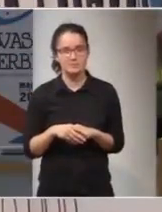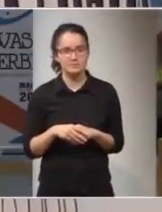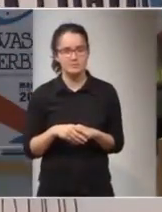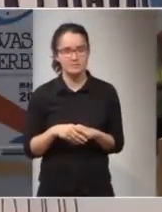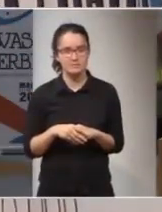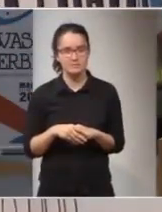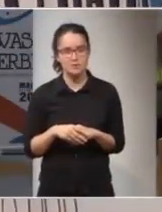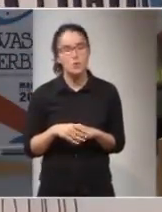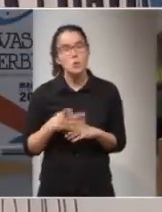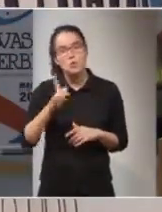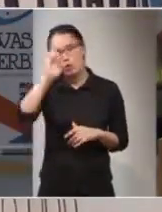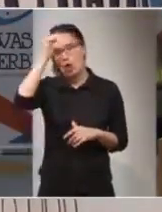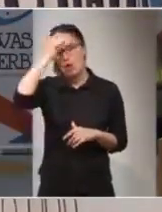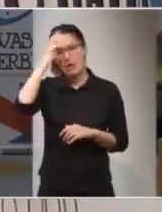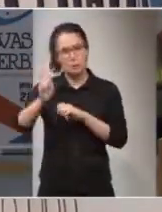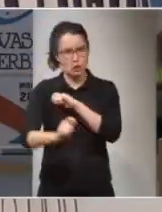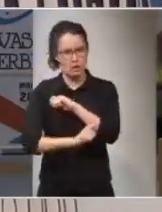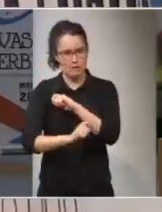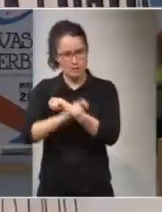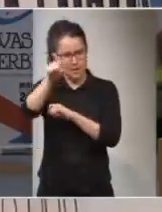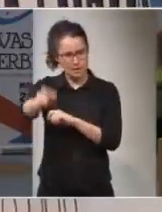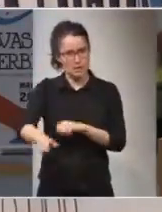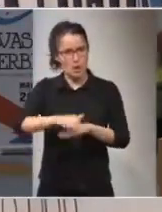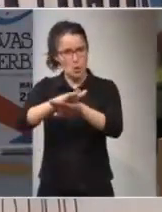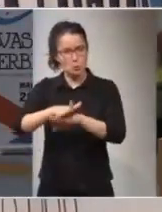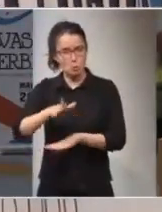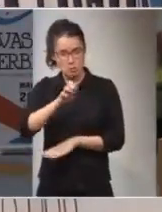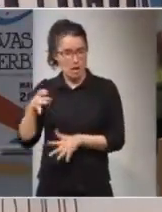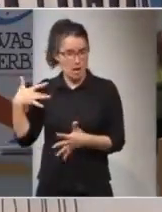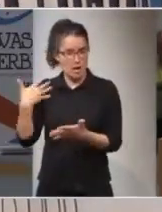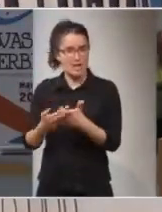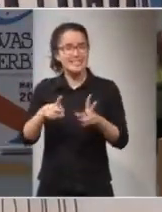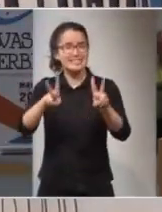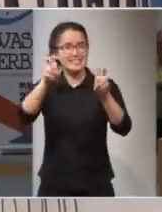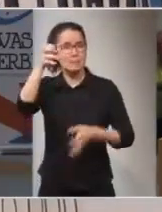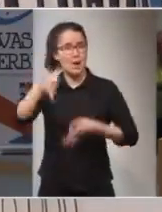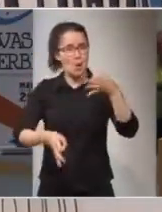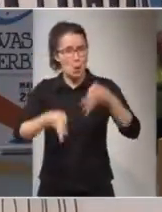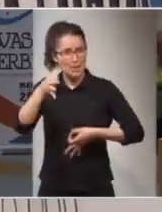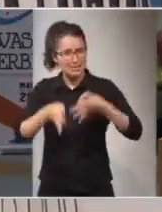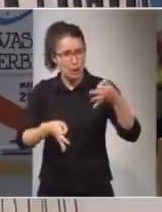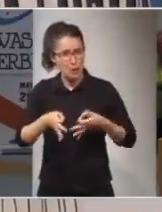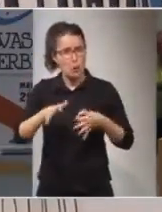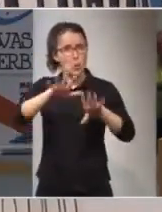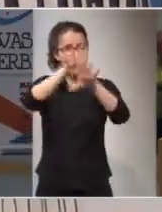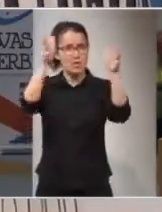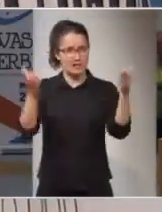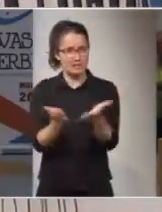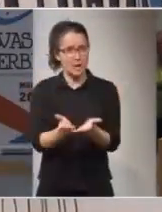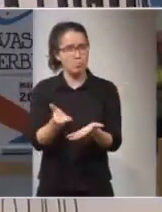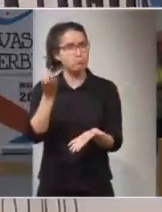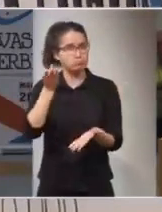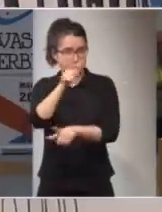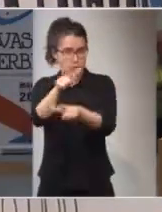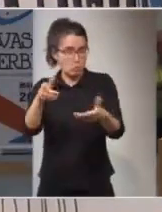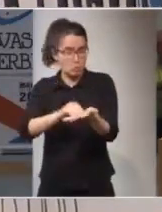Balthazar, un concepto clave para ti en los últimos años ha sido el tema de la jurisdicción universal. Muchas personas no